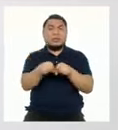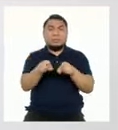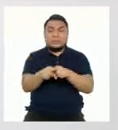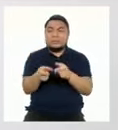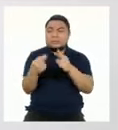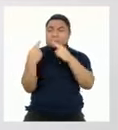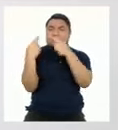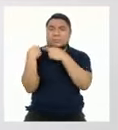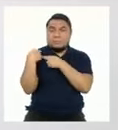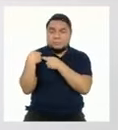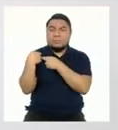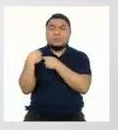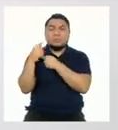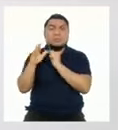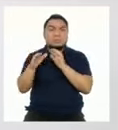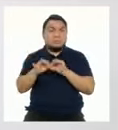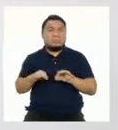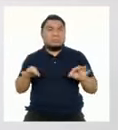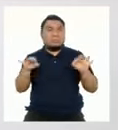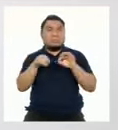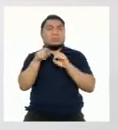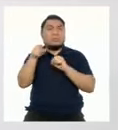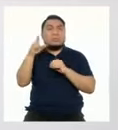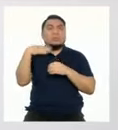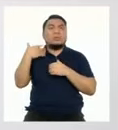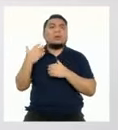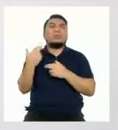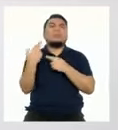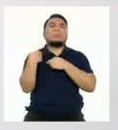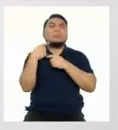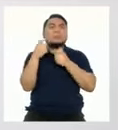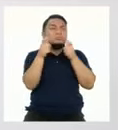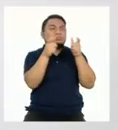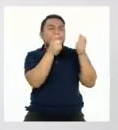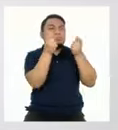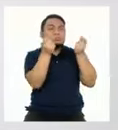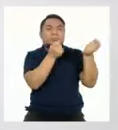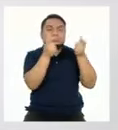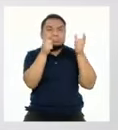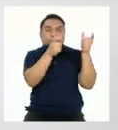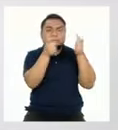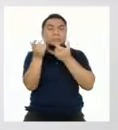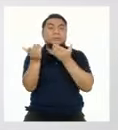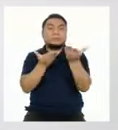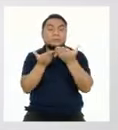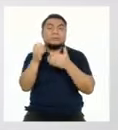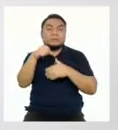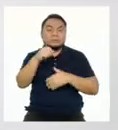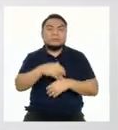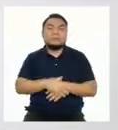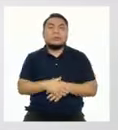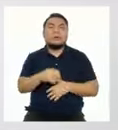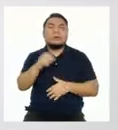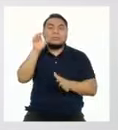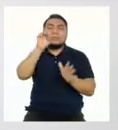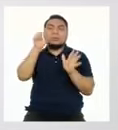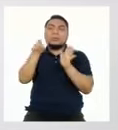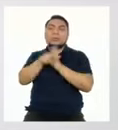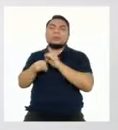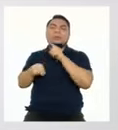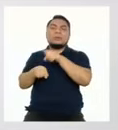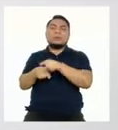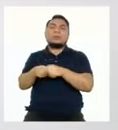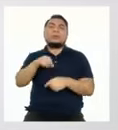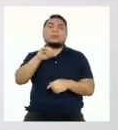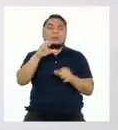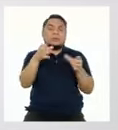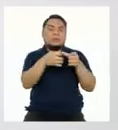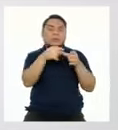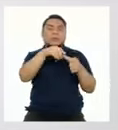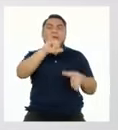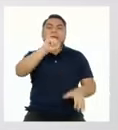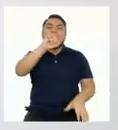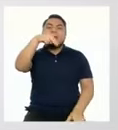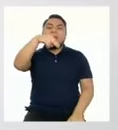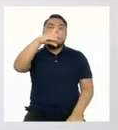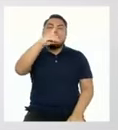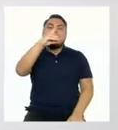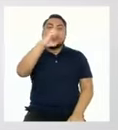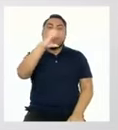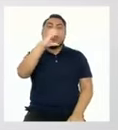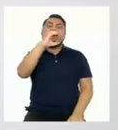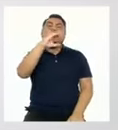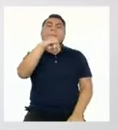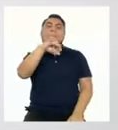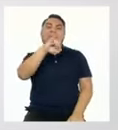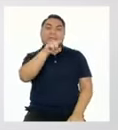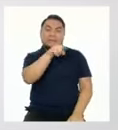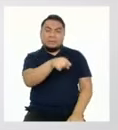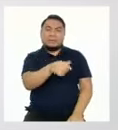un papel importante para cumplir con la labor de regular los servicios. Está por ejemplo Indecopy que es la